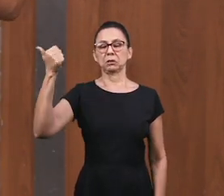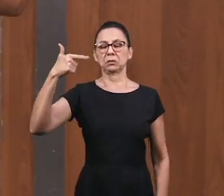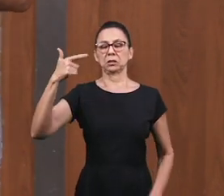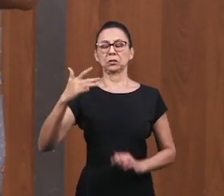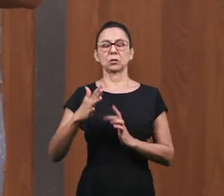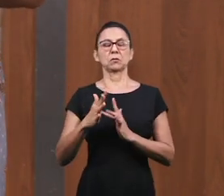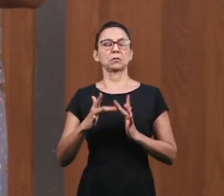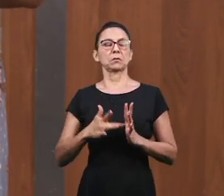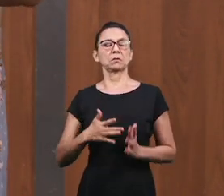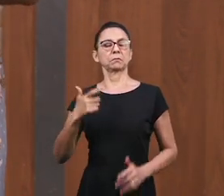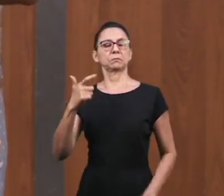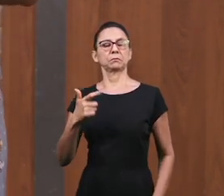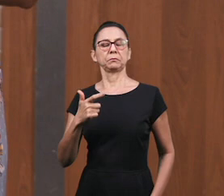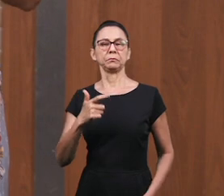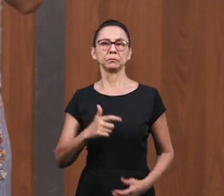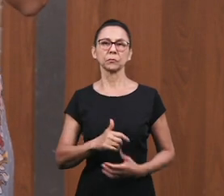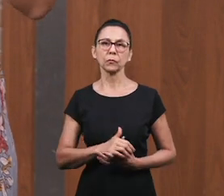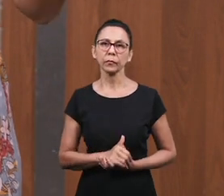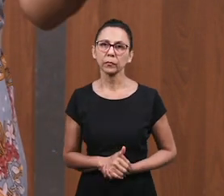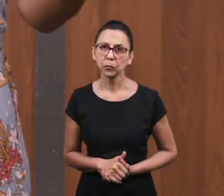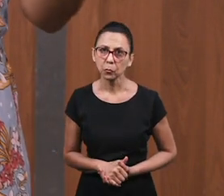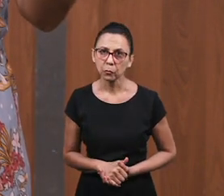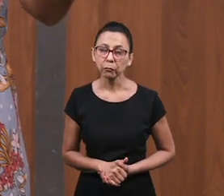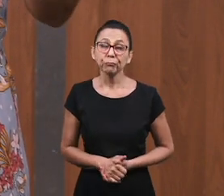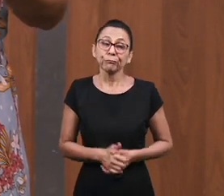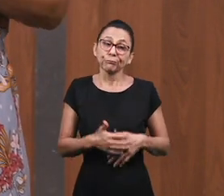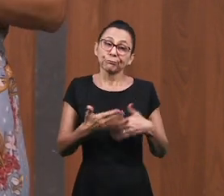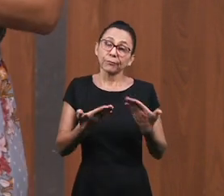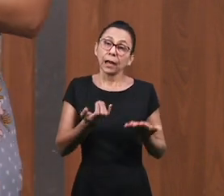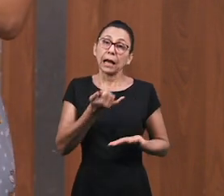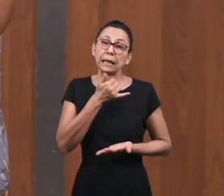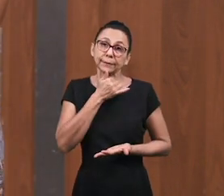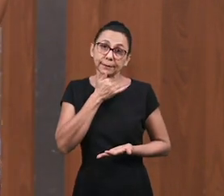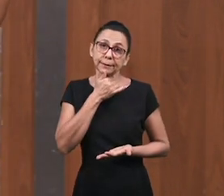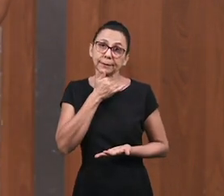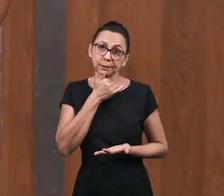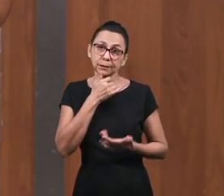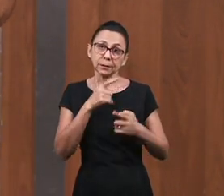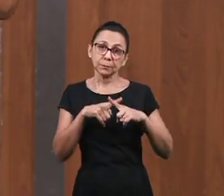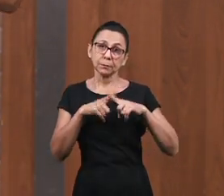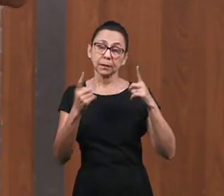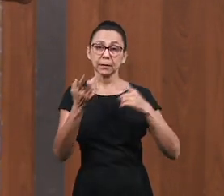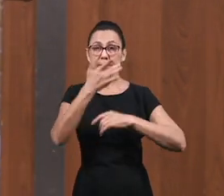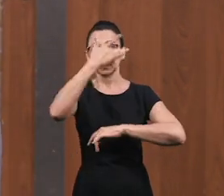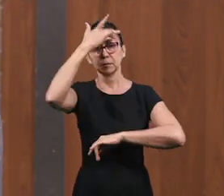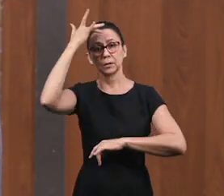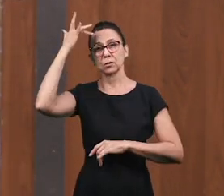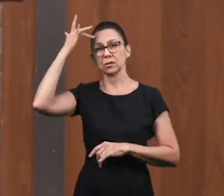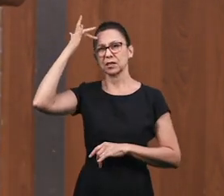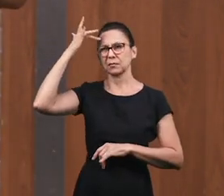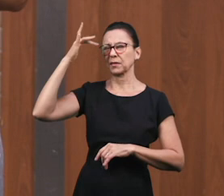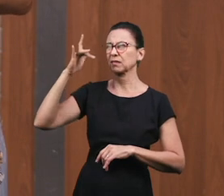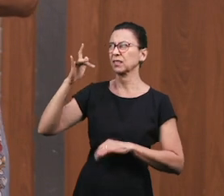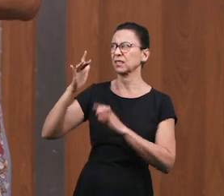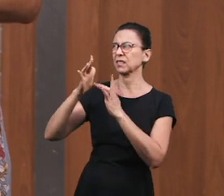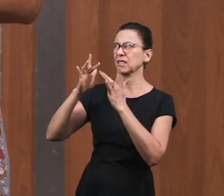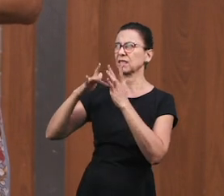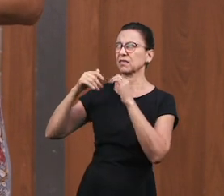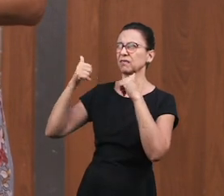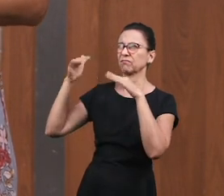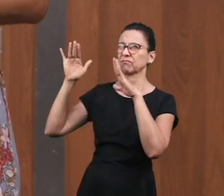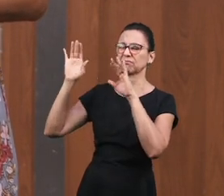personas En el mundo En varios lugares Que infelizmente Piensan Que no necesitan De Jesús